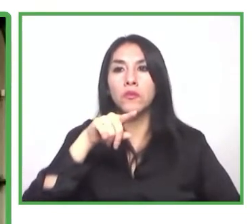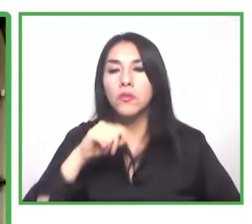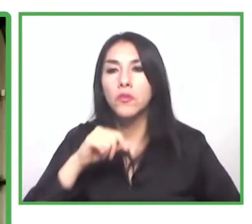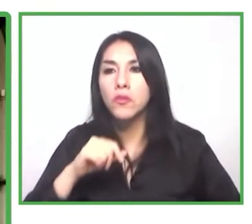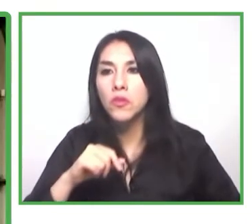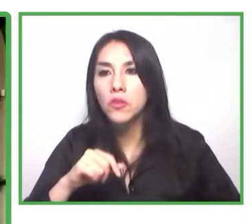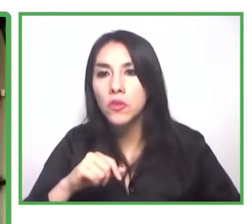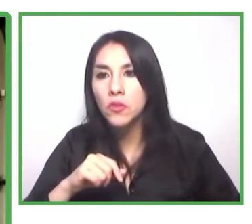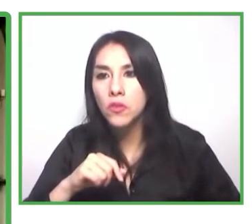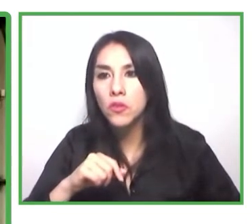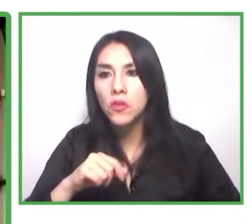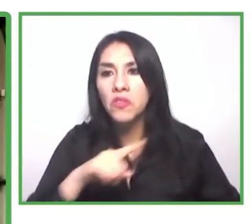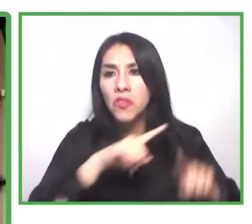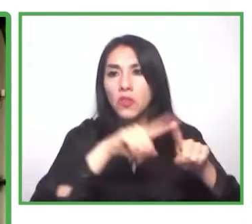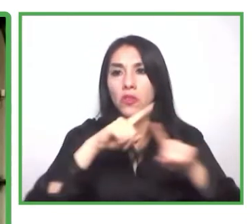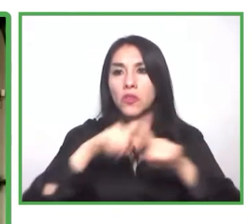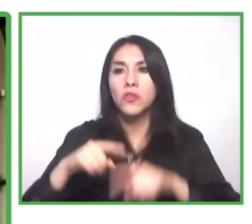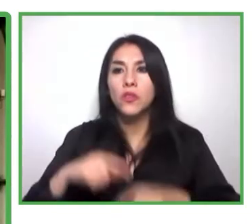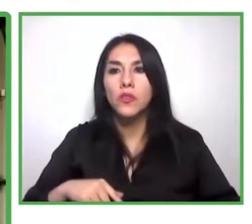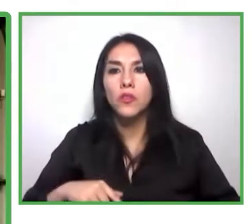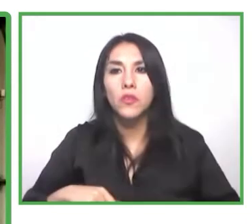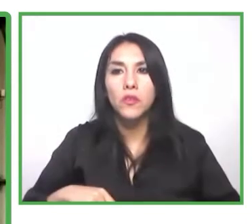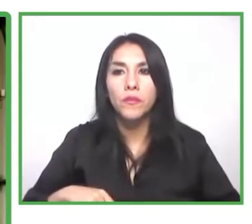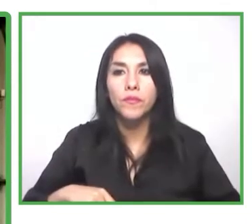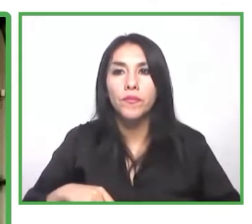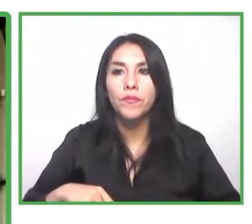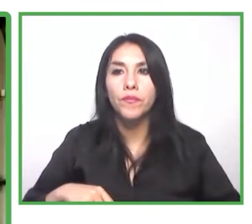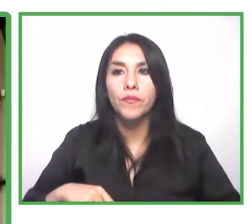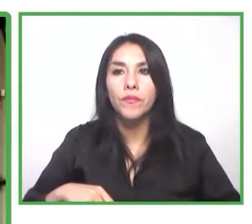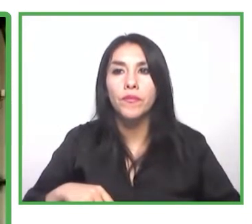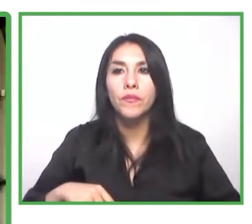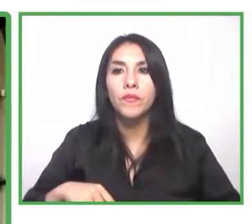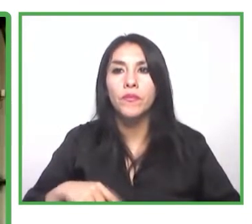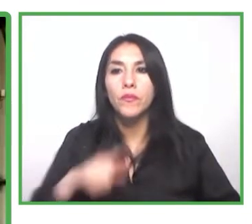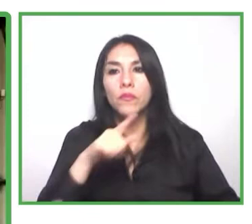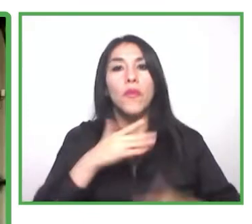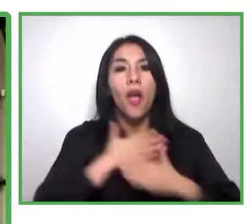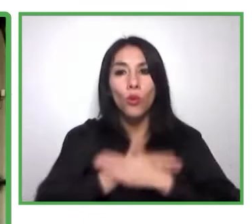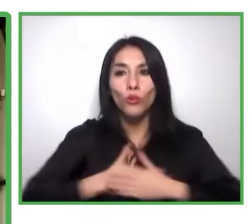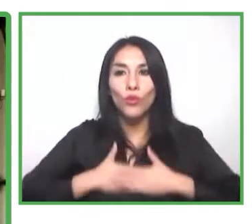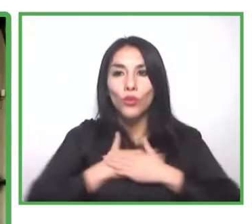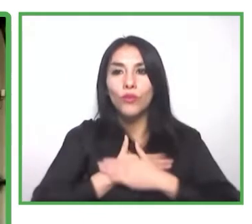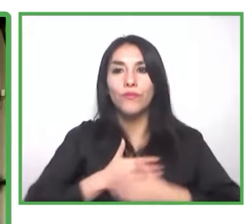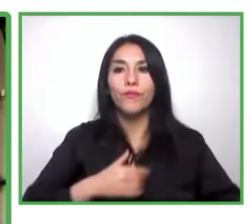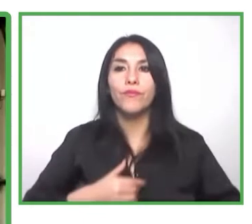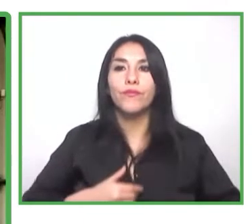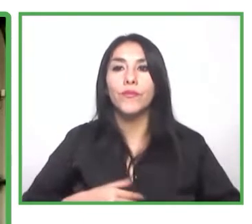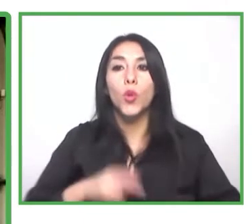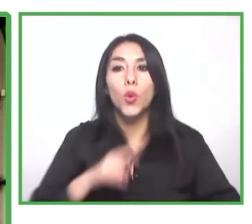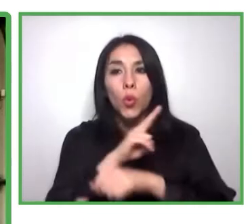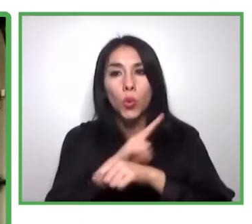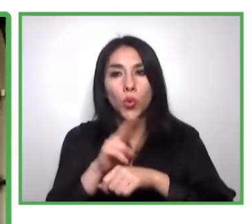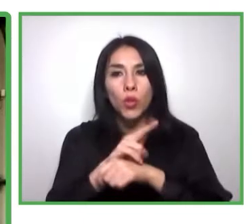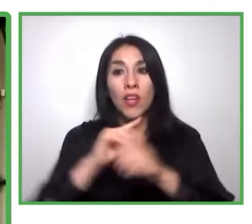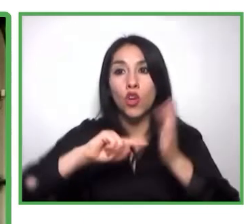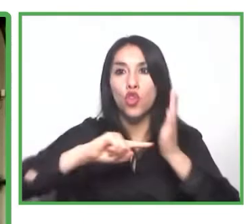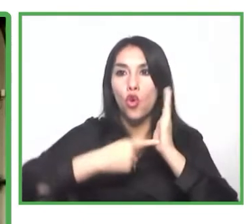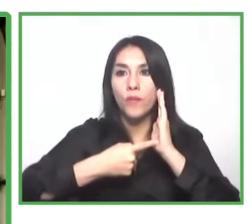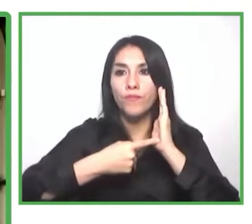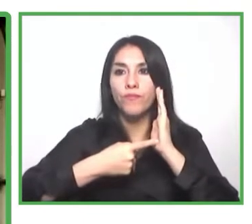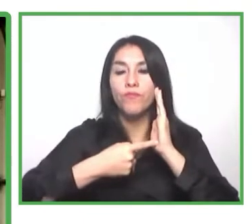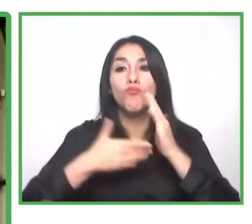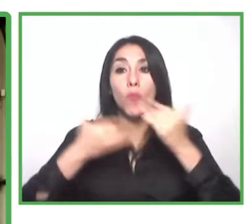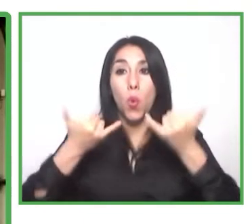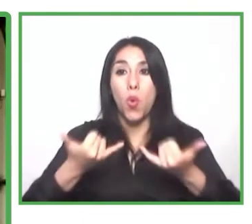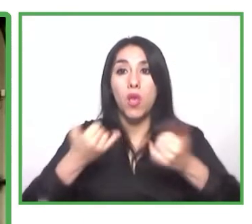además de la importancia de la tecnología para la inclusión, donde este año hemos generado una potente alianza con la Universidad